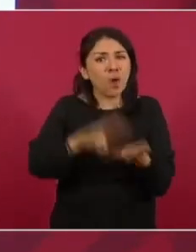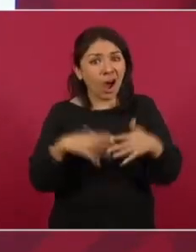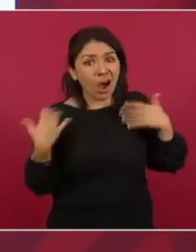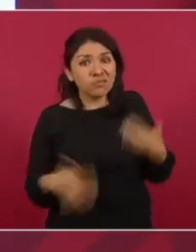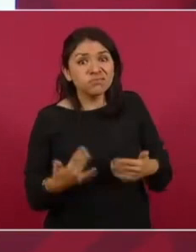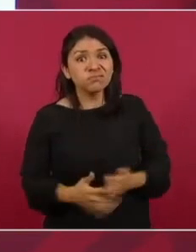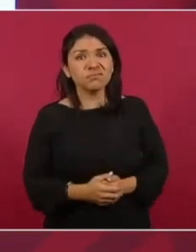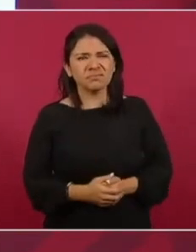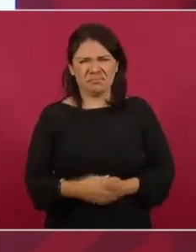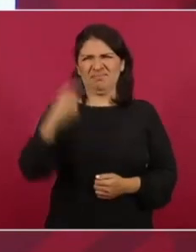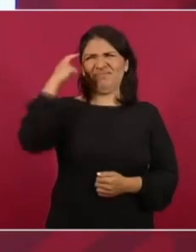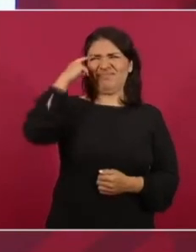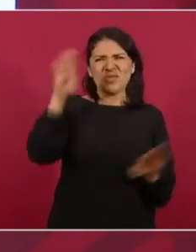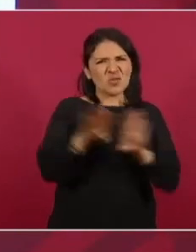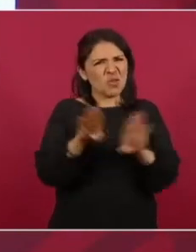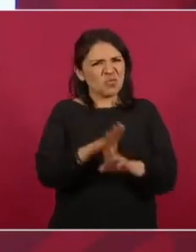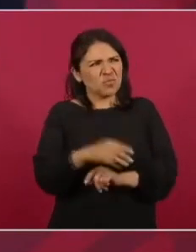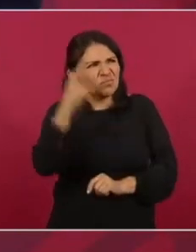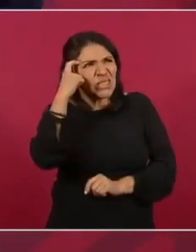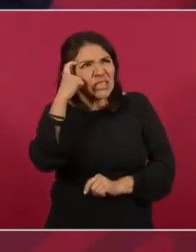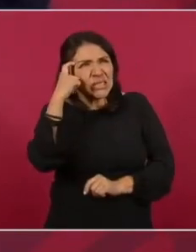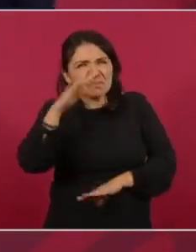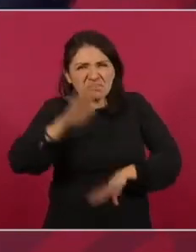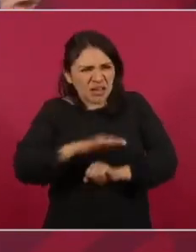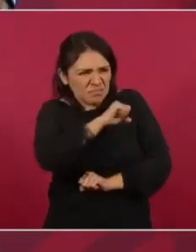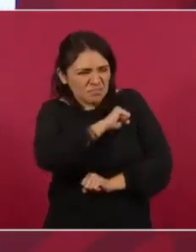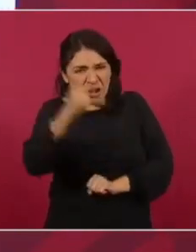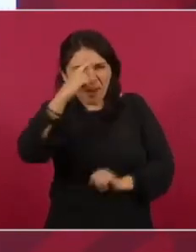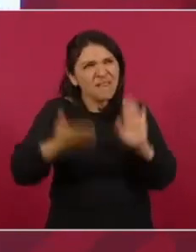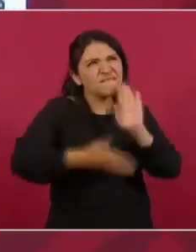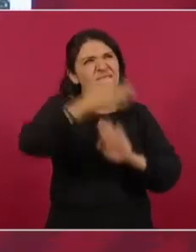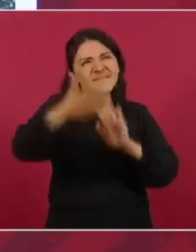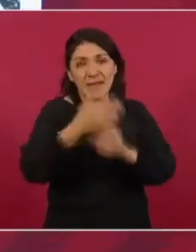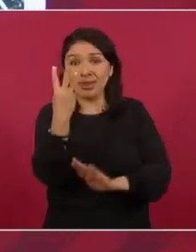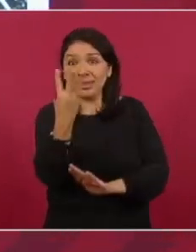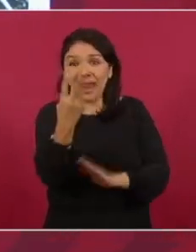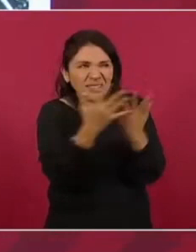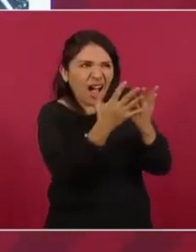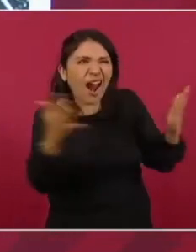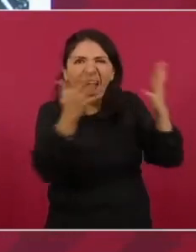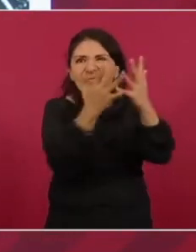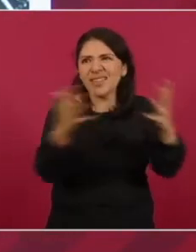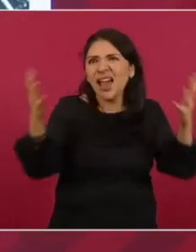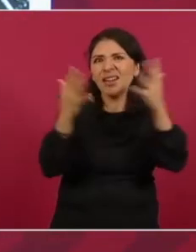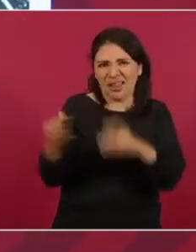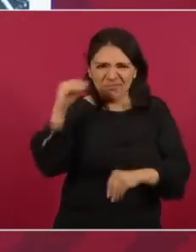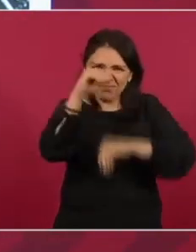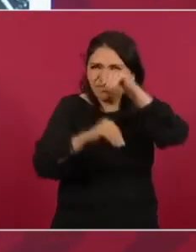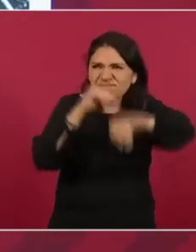además qué perversidad hacer tres grandes obras al mismo tiempo